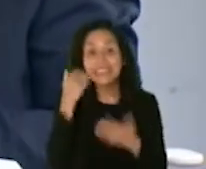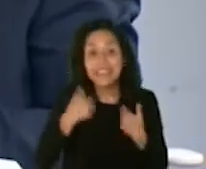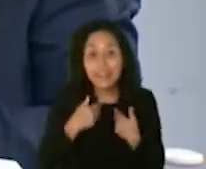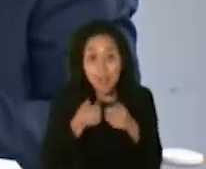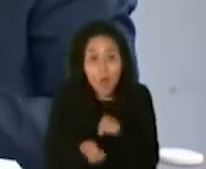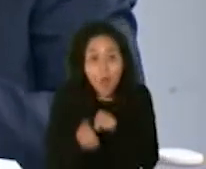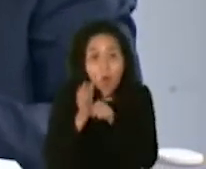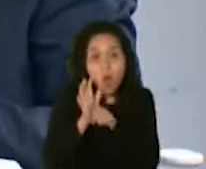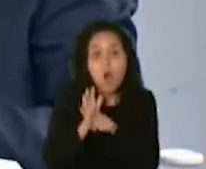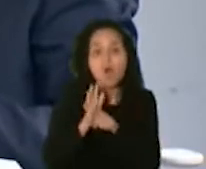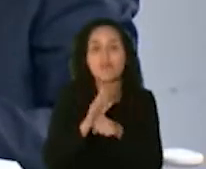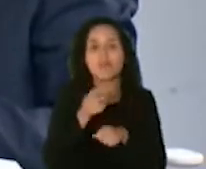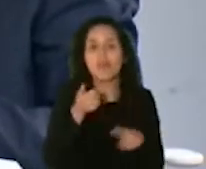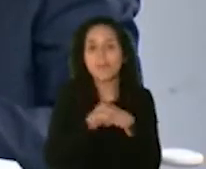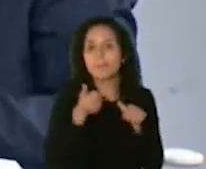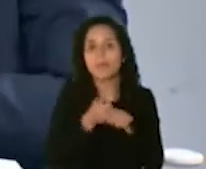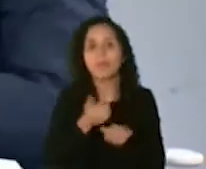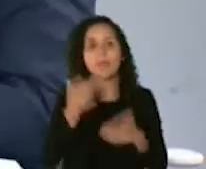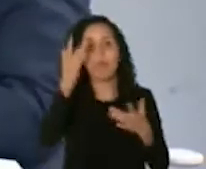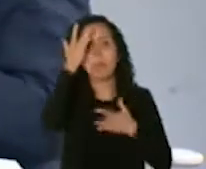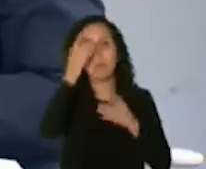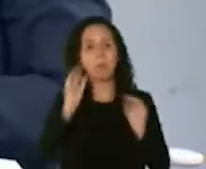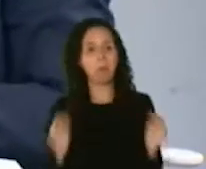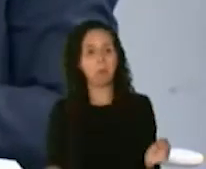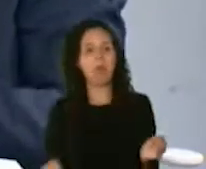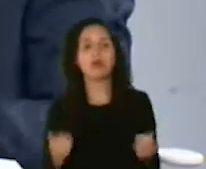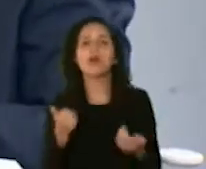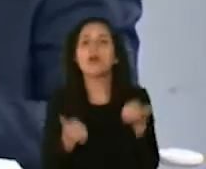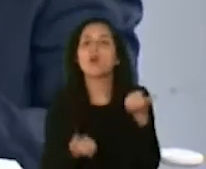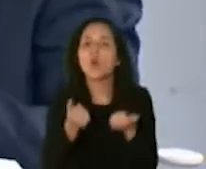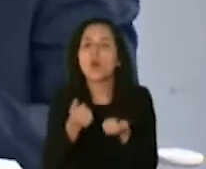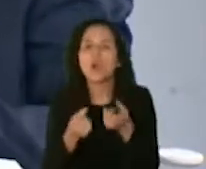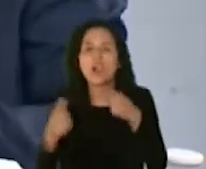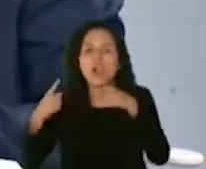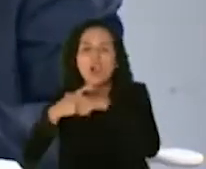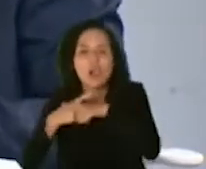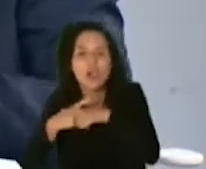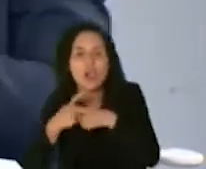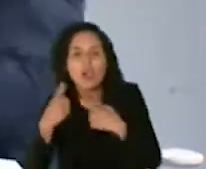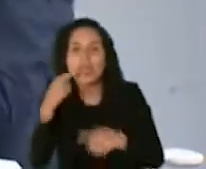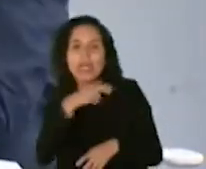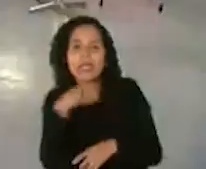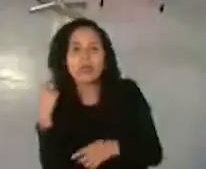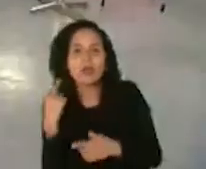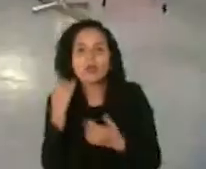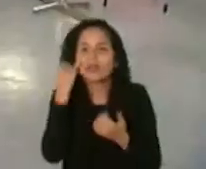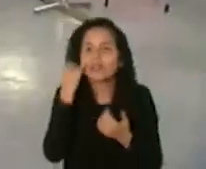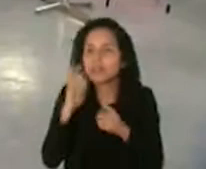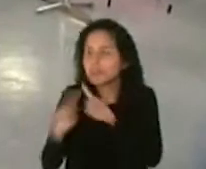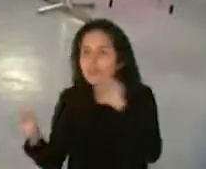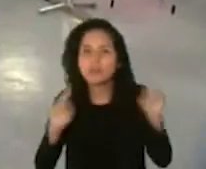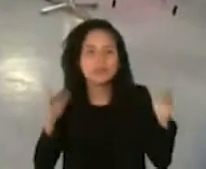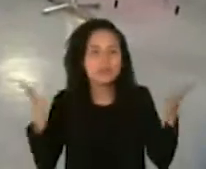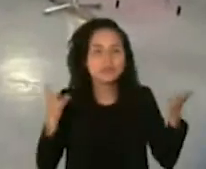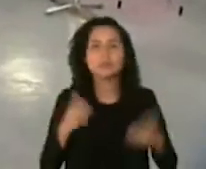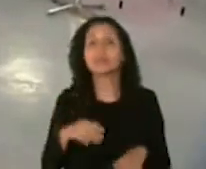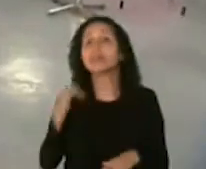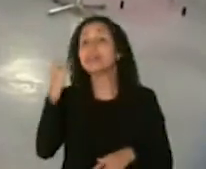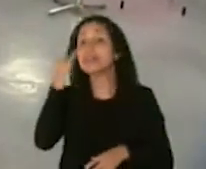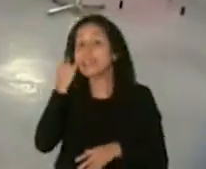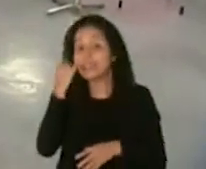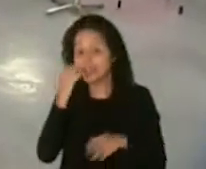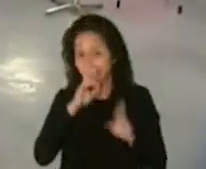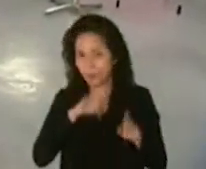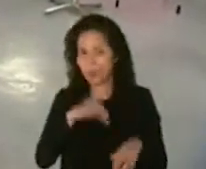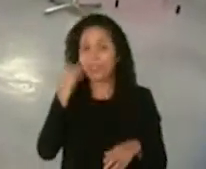COVID y es asintomático ¿cuál es el riesgo? si es distinto bueno la contestación de si le dio